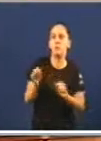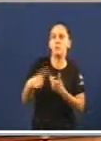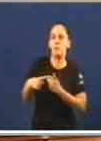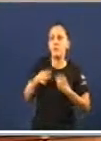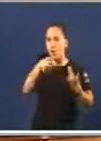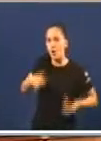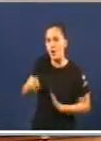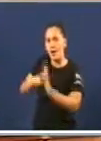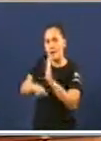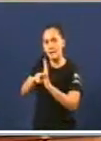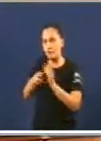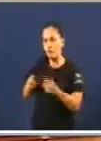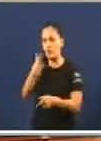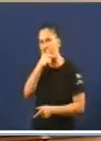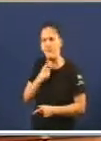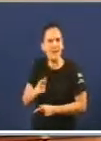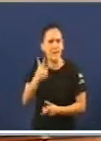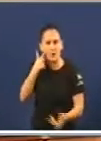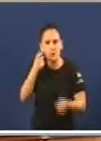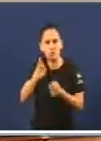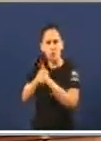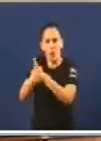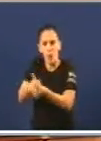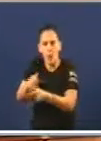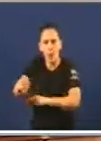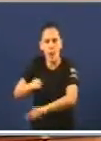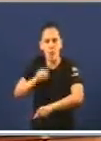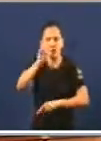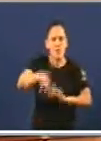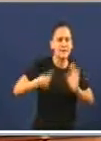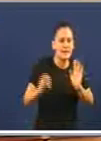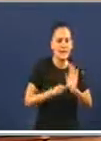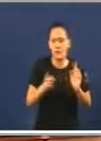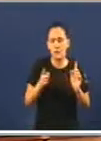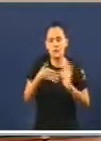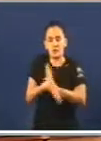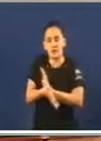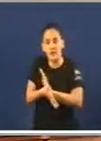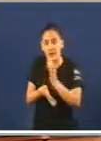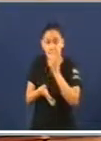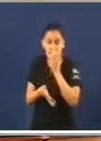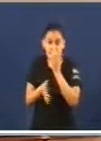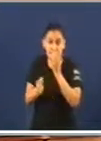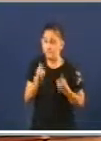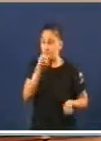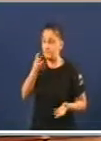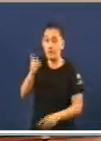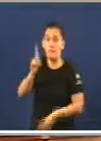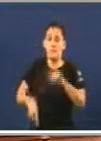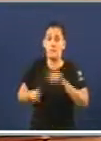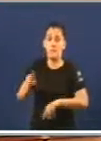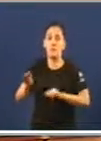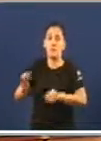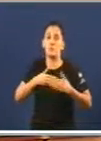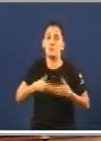actual regulamento non facilita o control dos mandatos non legislativos que supóñen a manifestación da vontade unánime ou